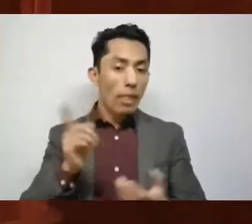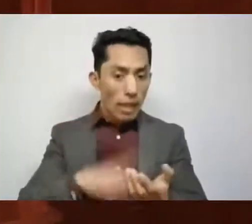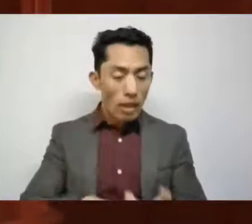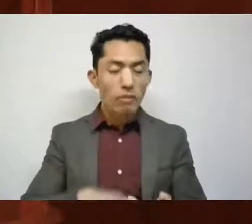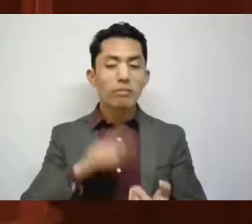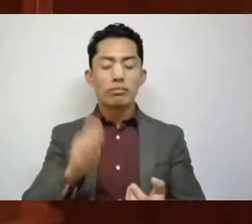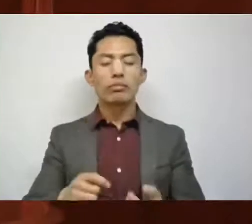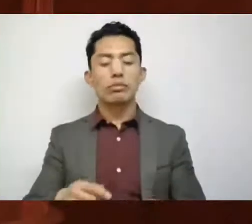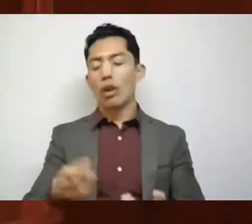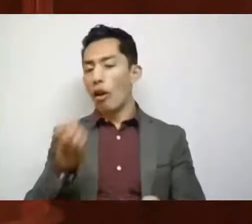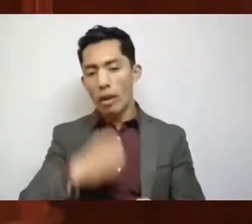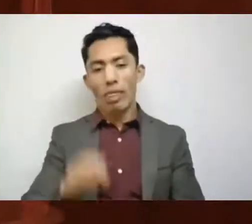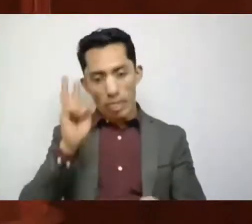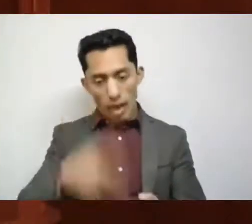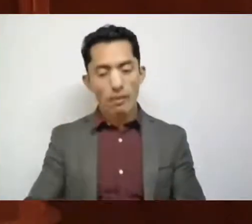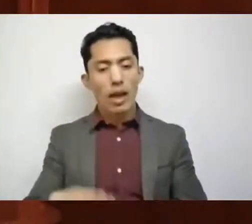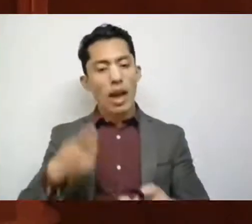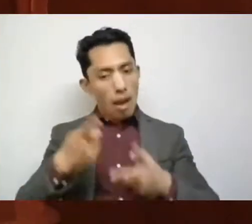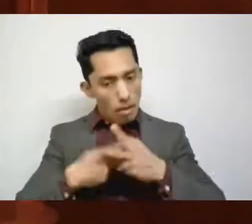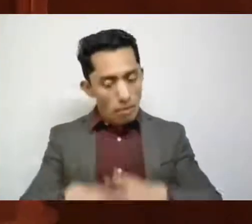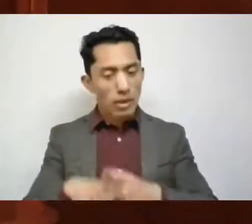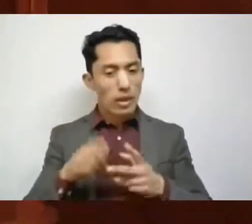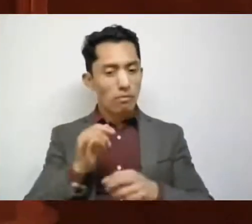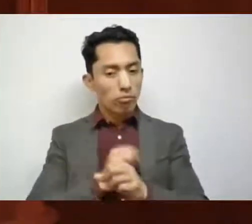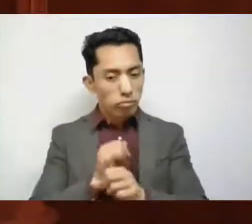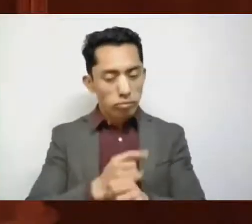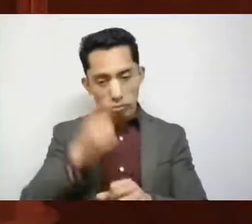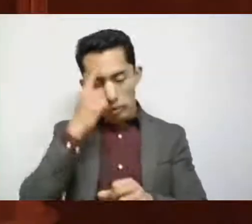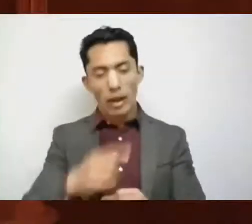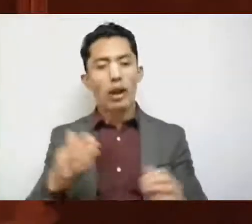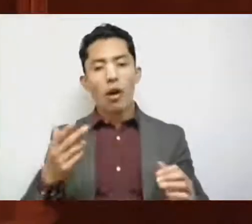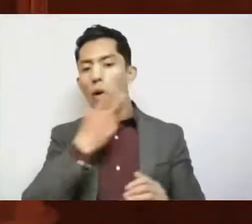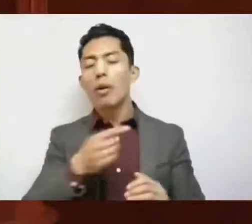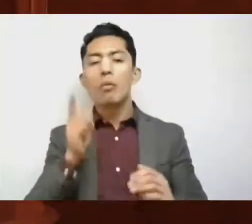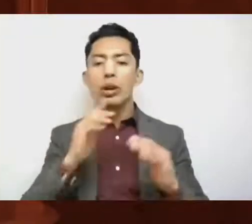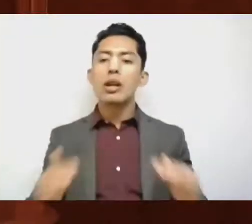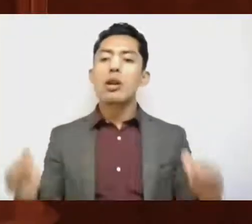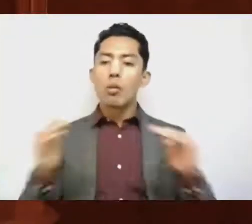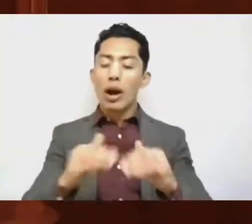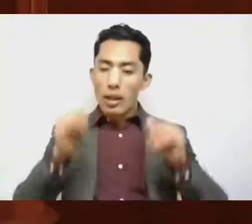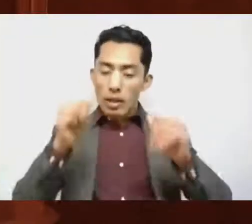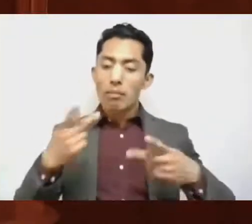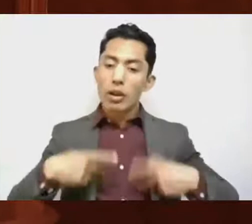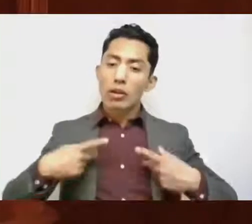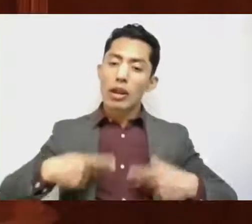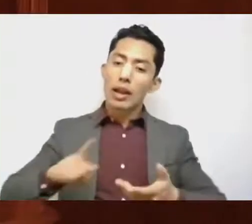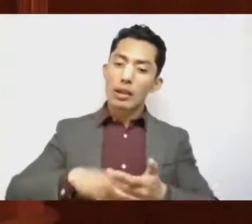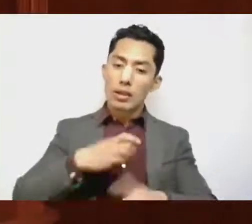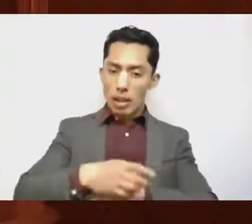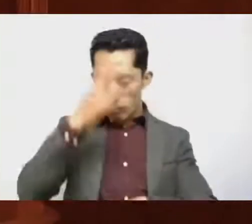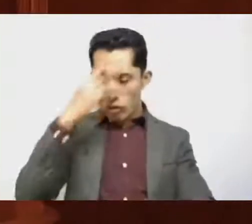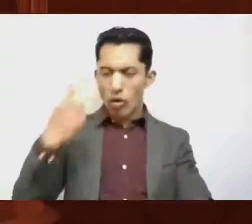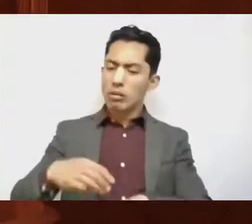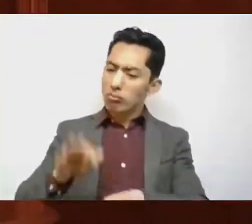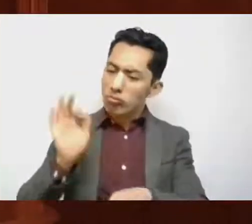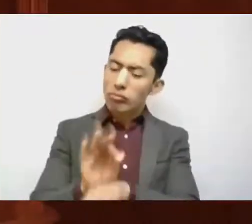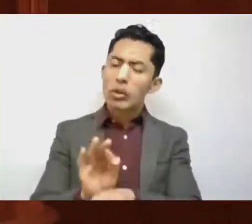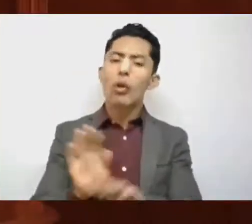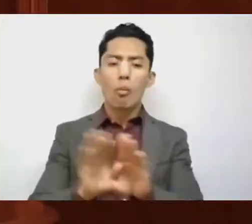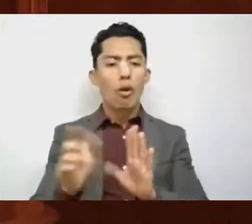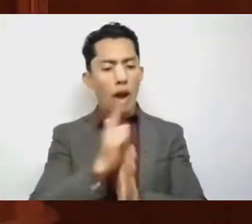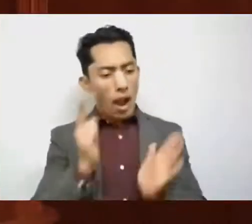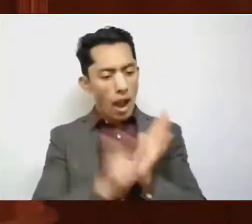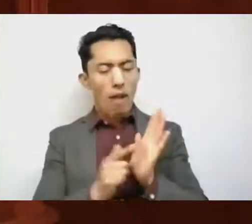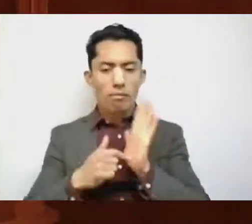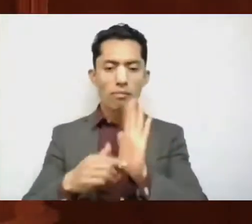obligados a sentar las bases para la igualdad y la atención a todas las mexiquenses, de respaldarlas, sí desde la ley, pero también